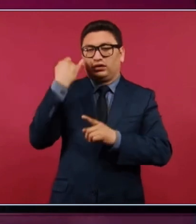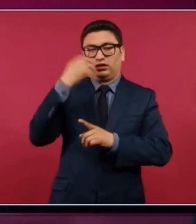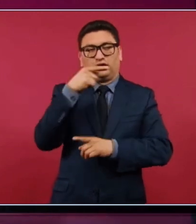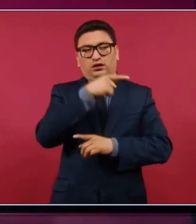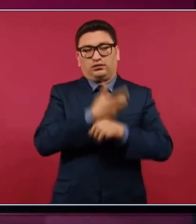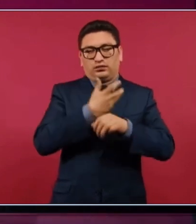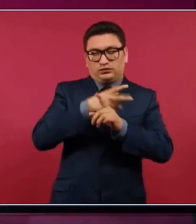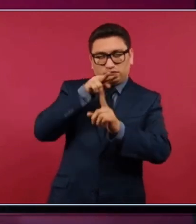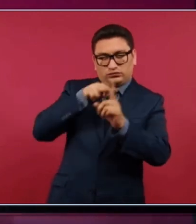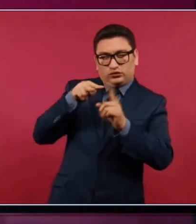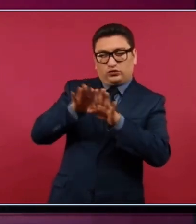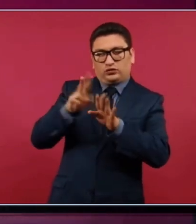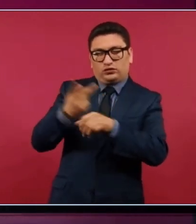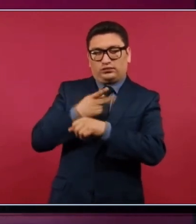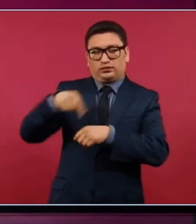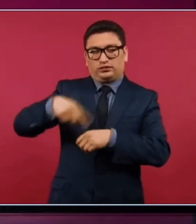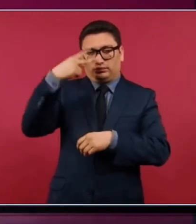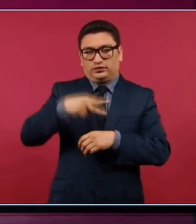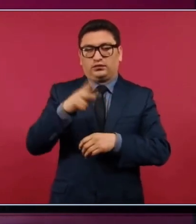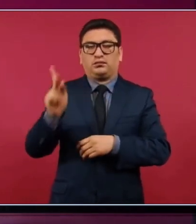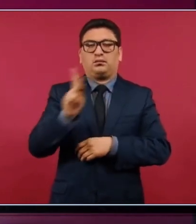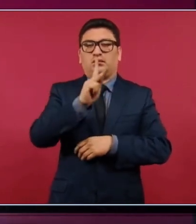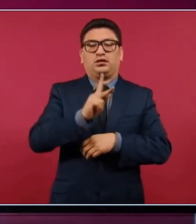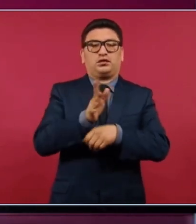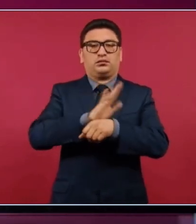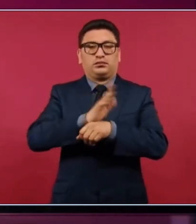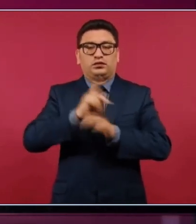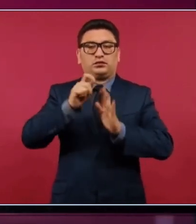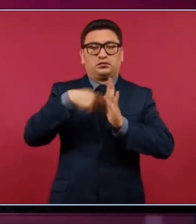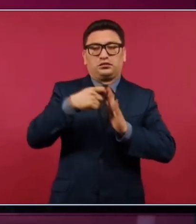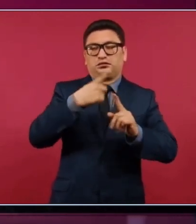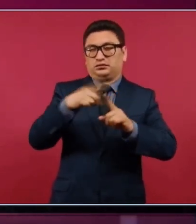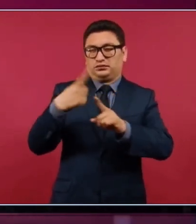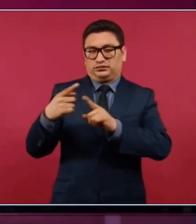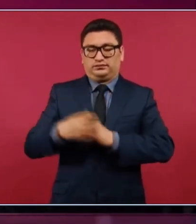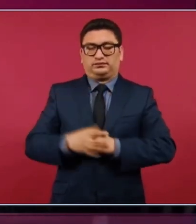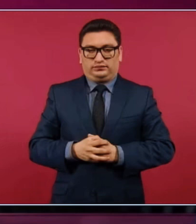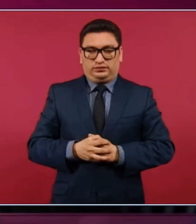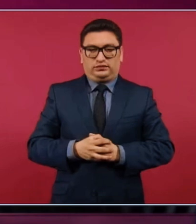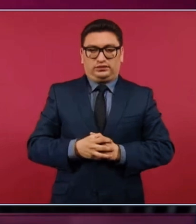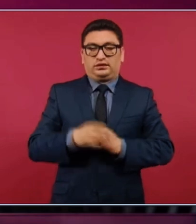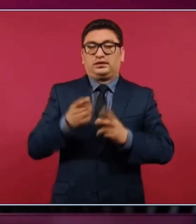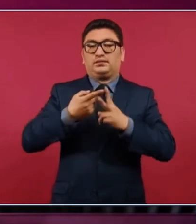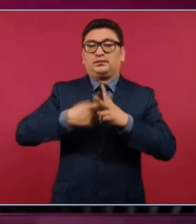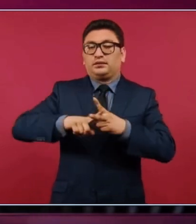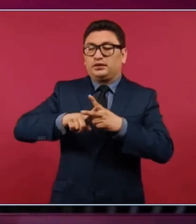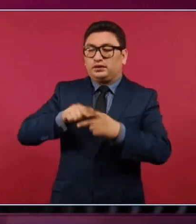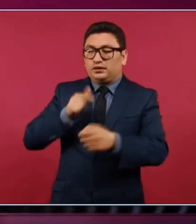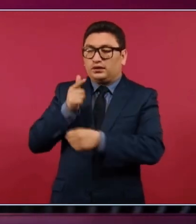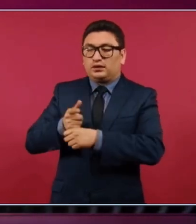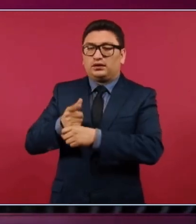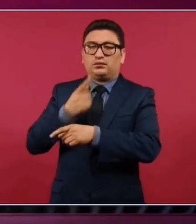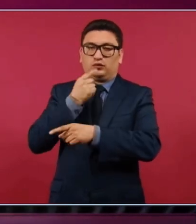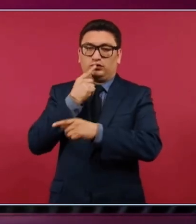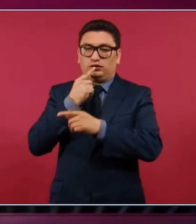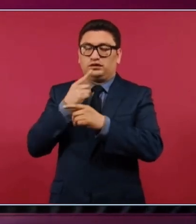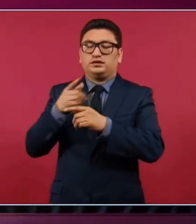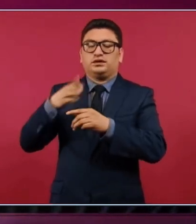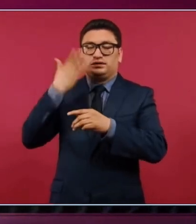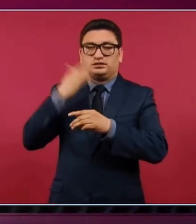sucede en México. Como en las películas, como en las series. Empiezan con los policías al servicio del narco